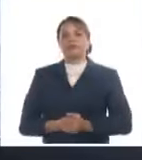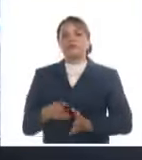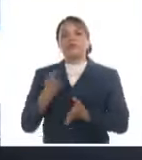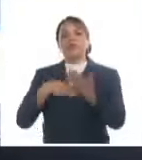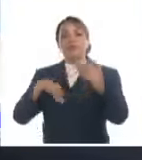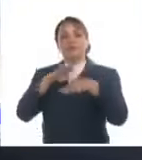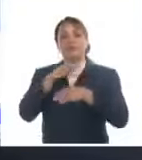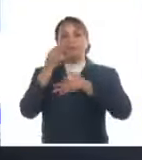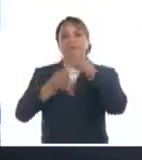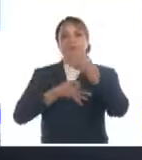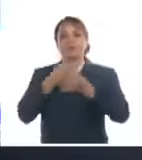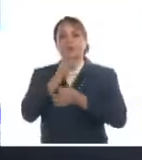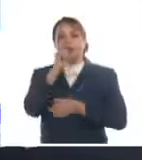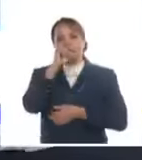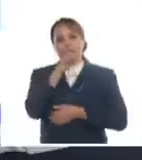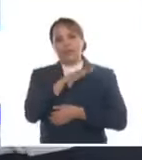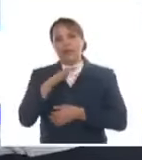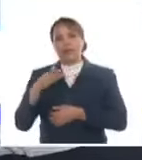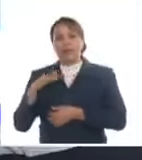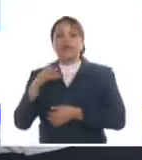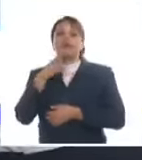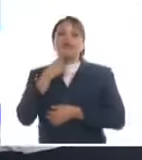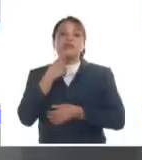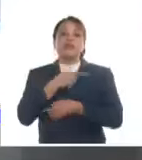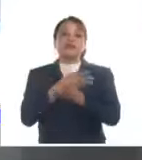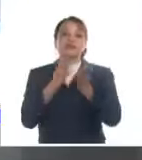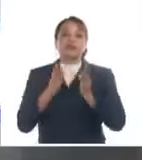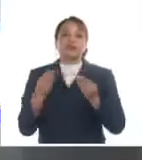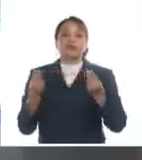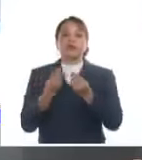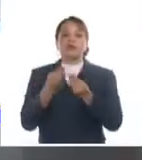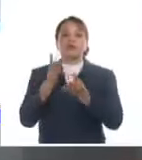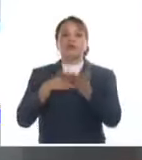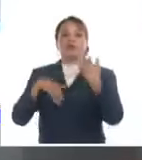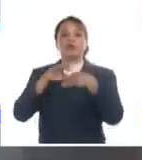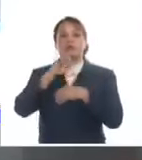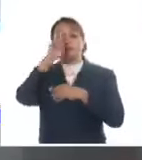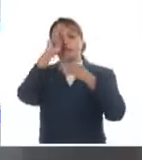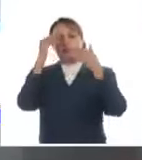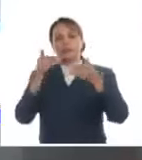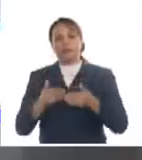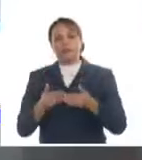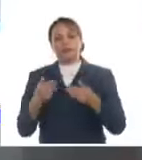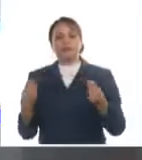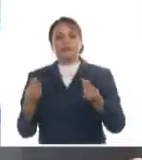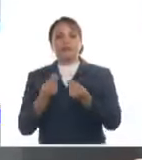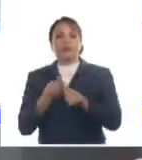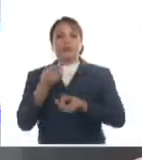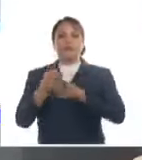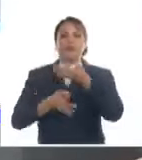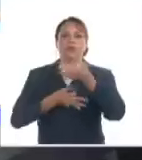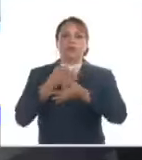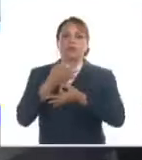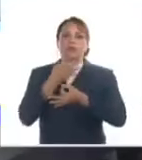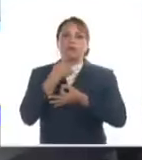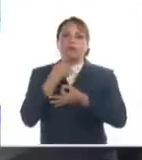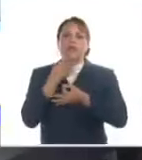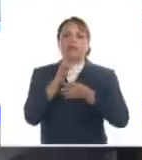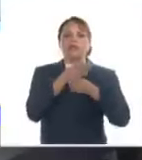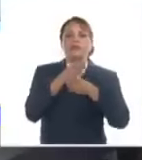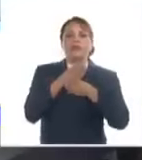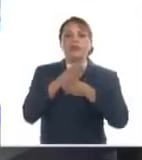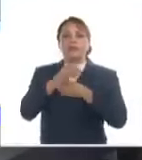segmentar por edades la distribución se tomó de conjunto con el Ministerio de Salud Pública y enfatizó que no hay distinción entre los